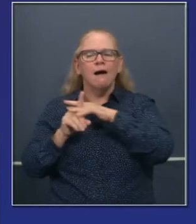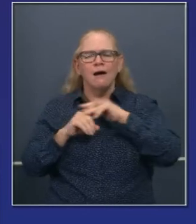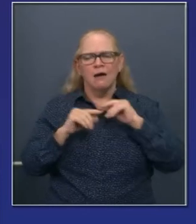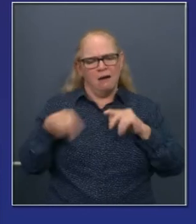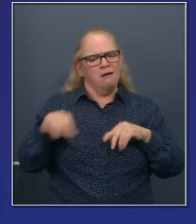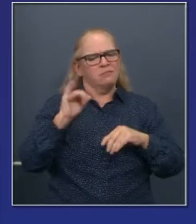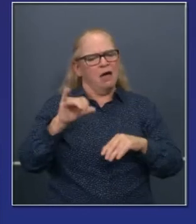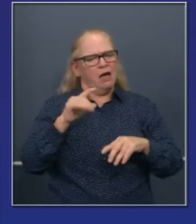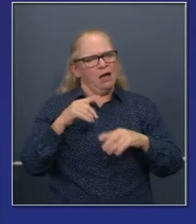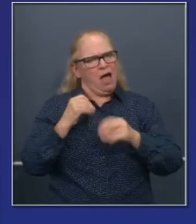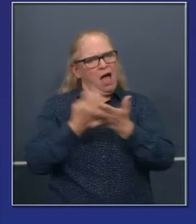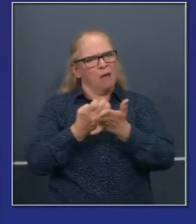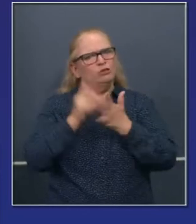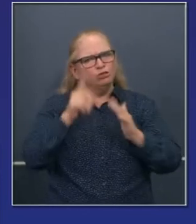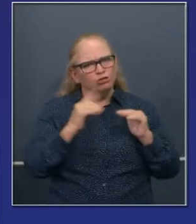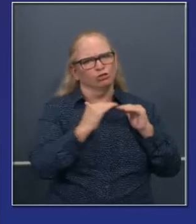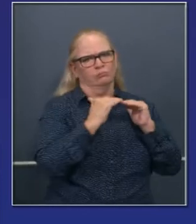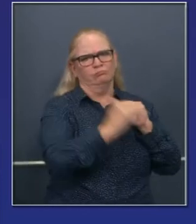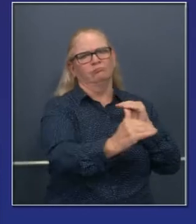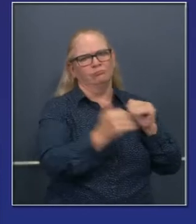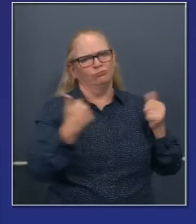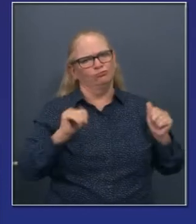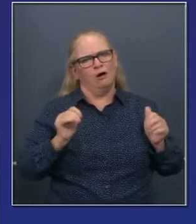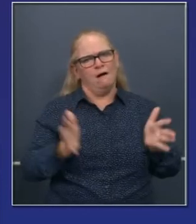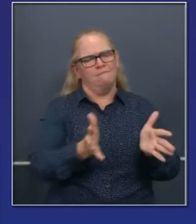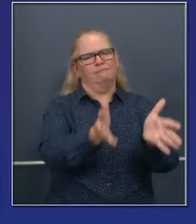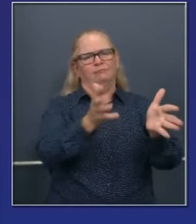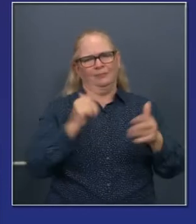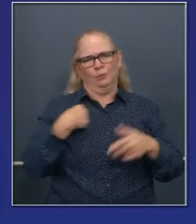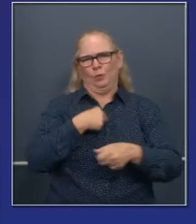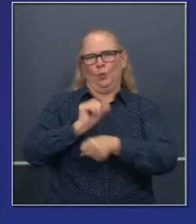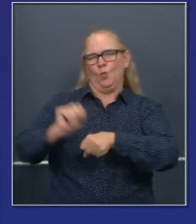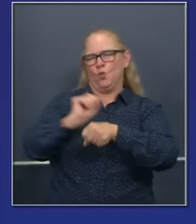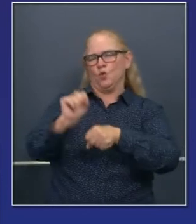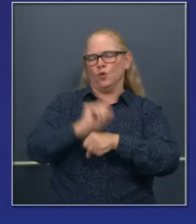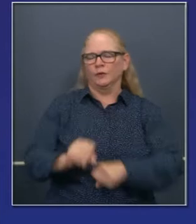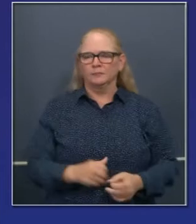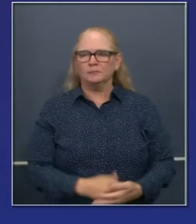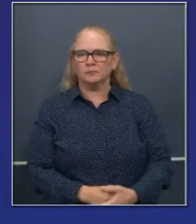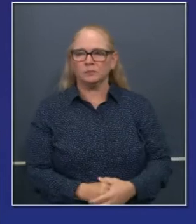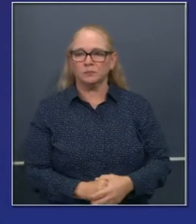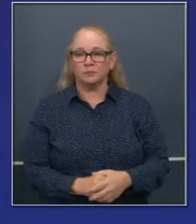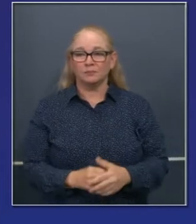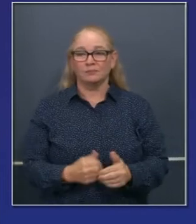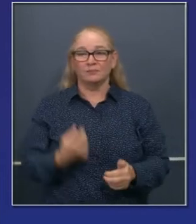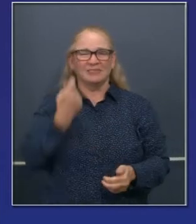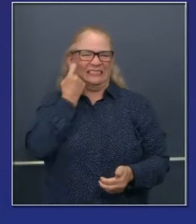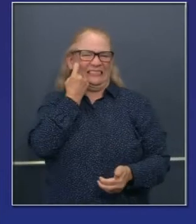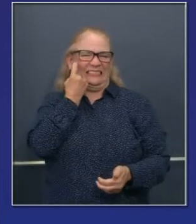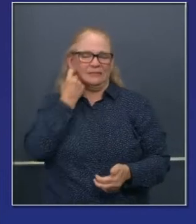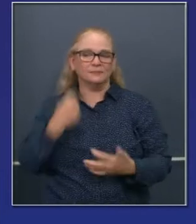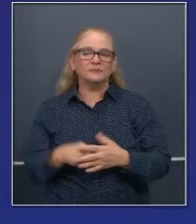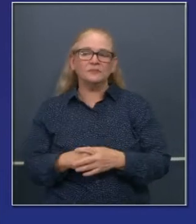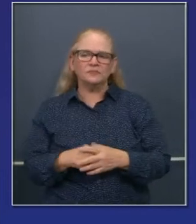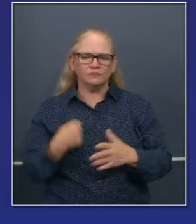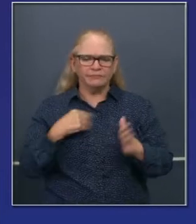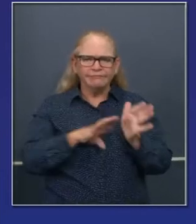prosperidad económica. Una de las acciones más importantes que hemos tomado recientemente aquí en el estado de California es desarrollar